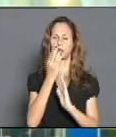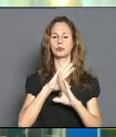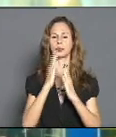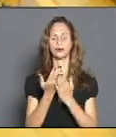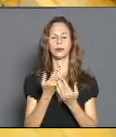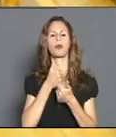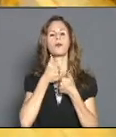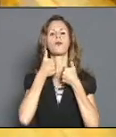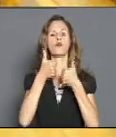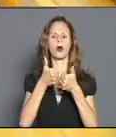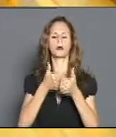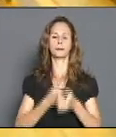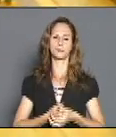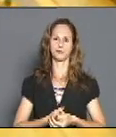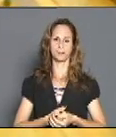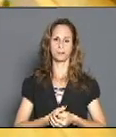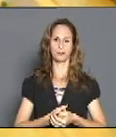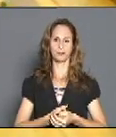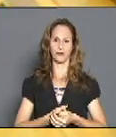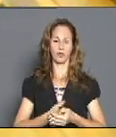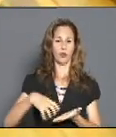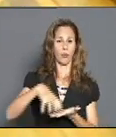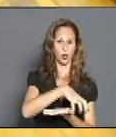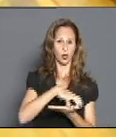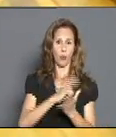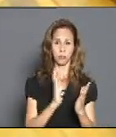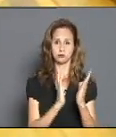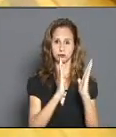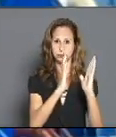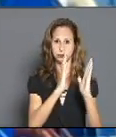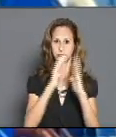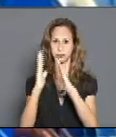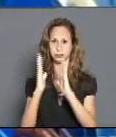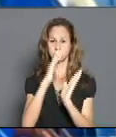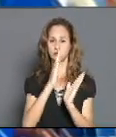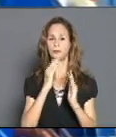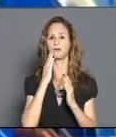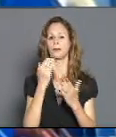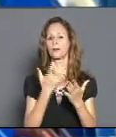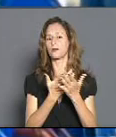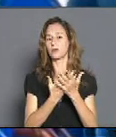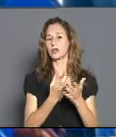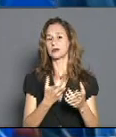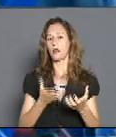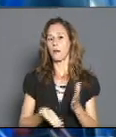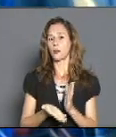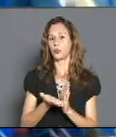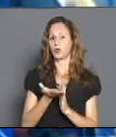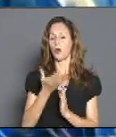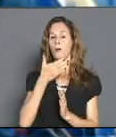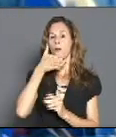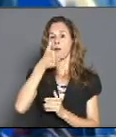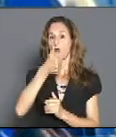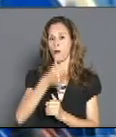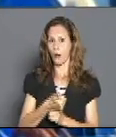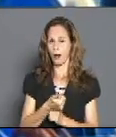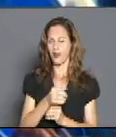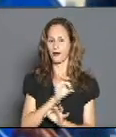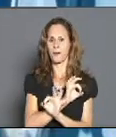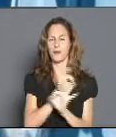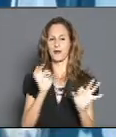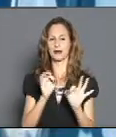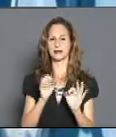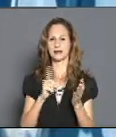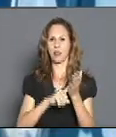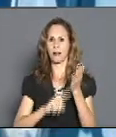excelencia. Ese bloque es el segundo de mayor potencia unitaria en el país. Además de su ubicación estratégica, es quien asegura en gran medida la